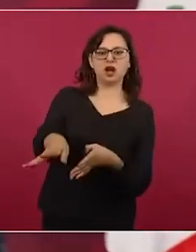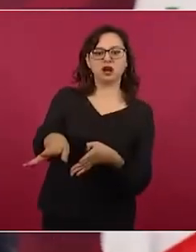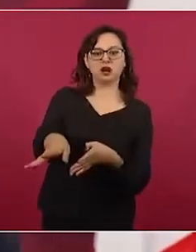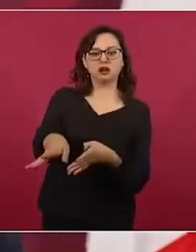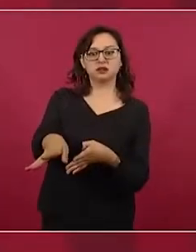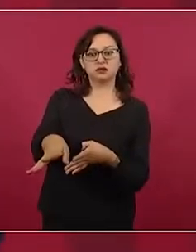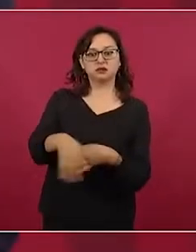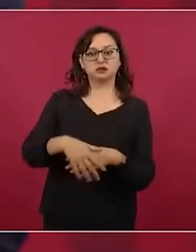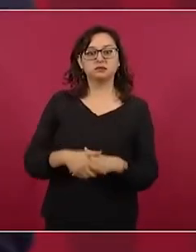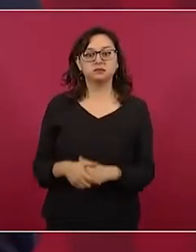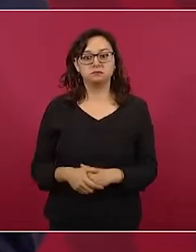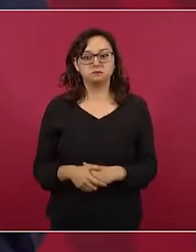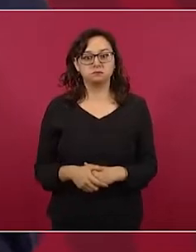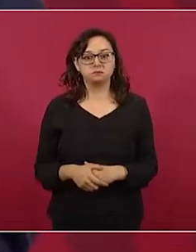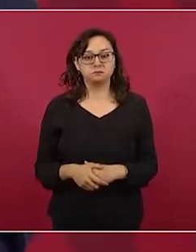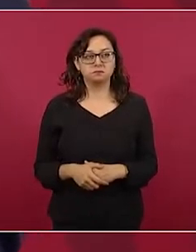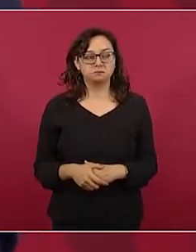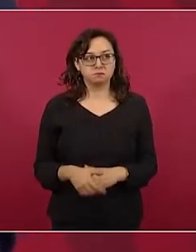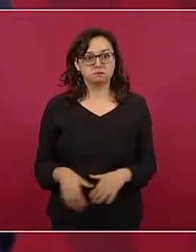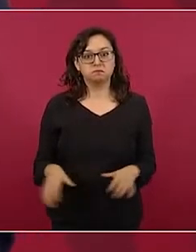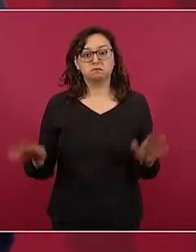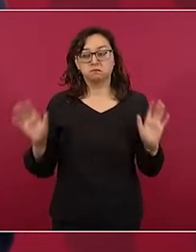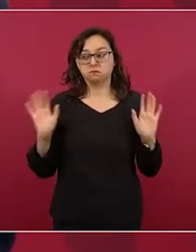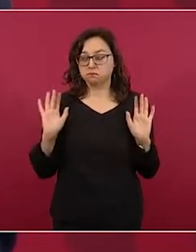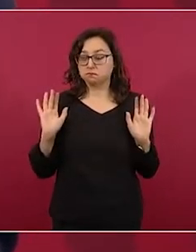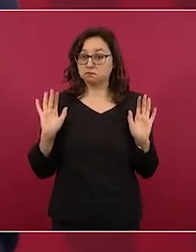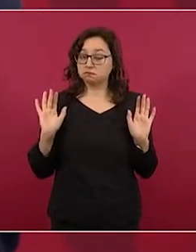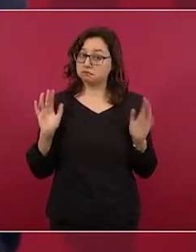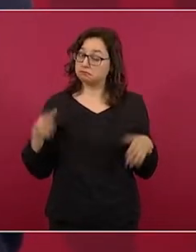ruin.